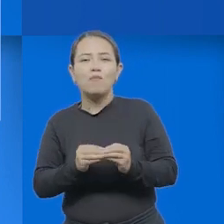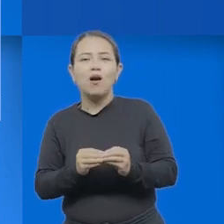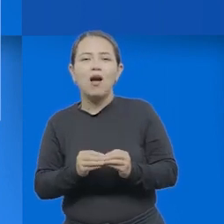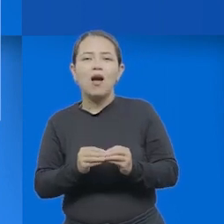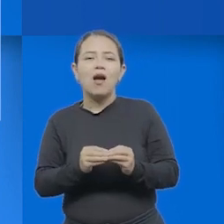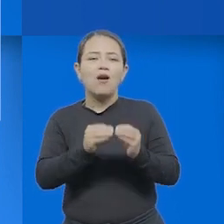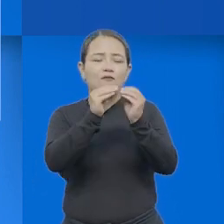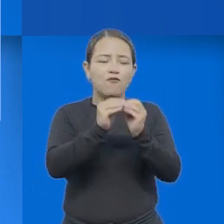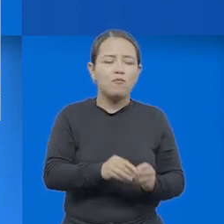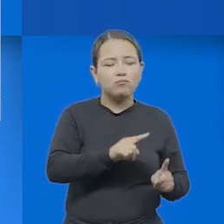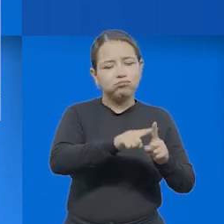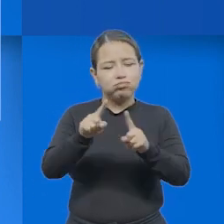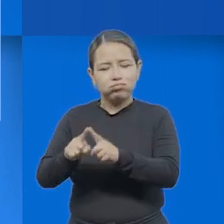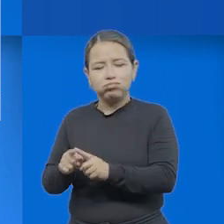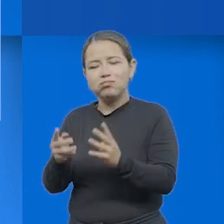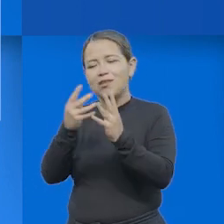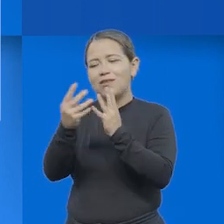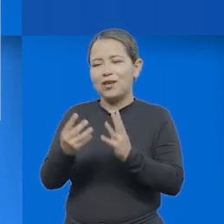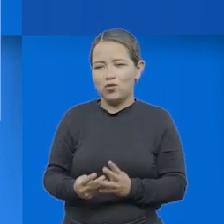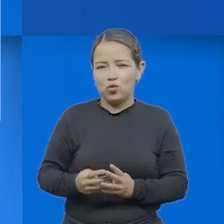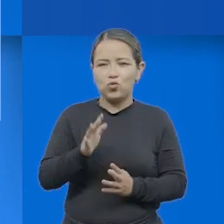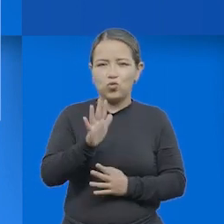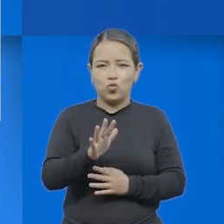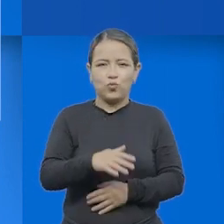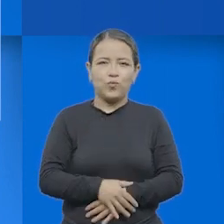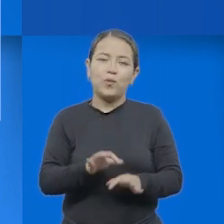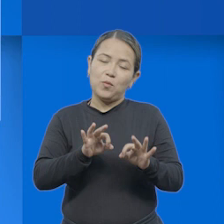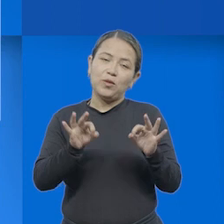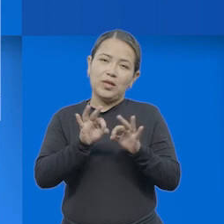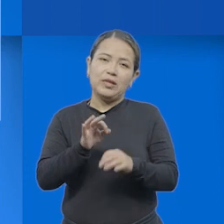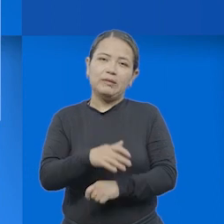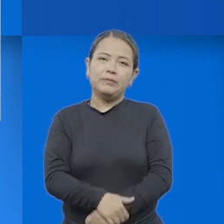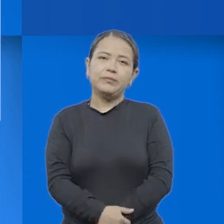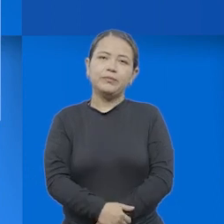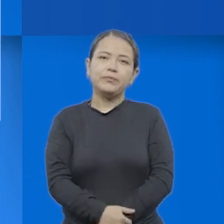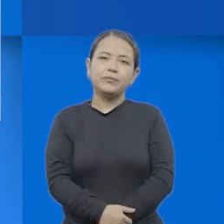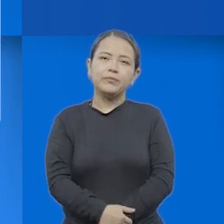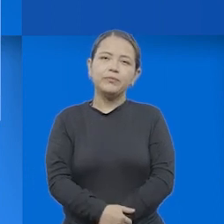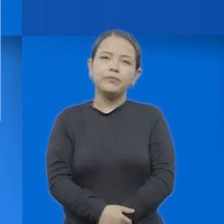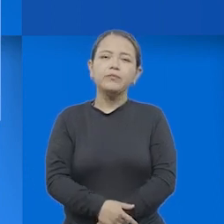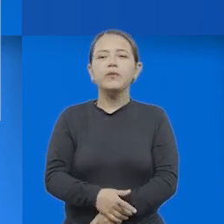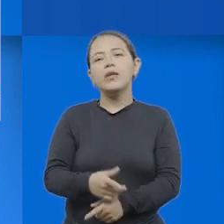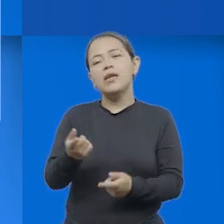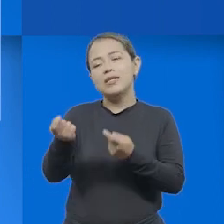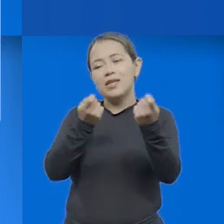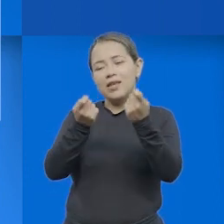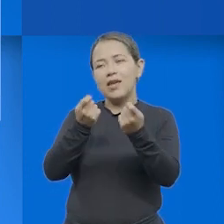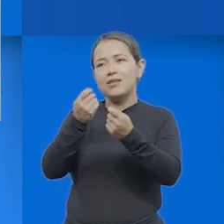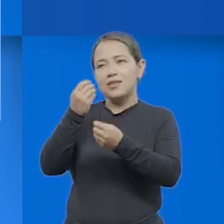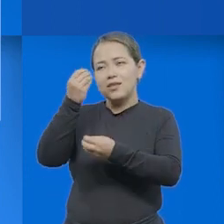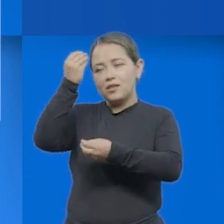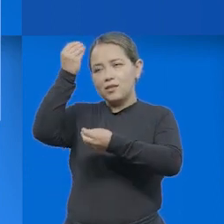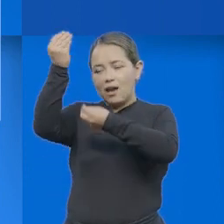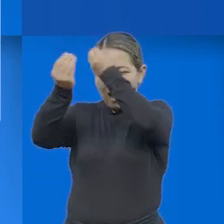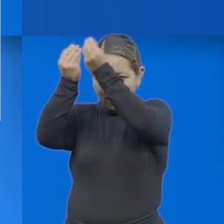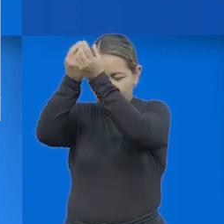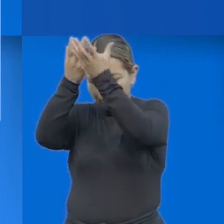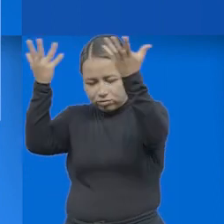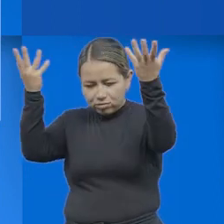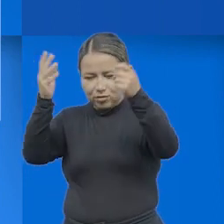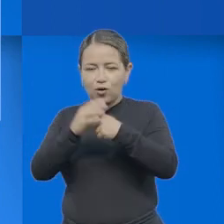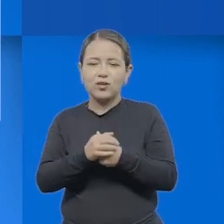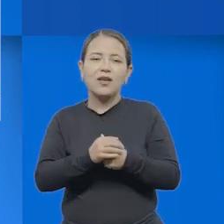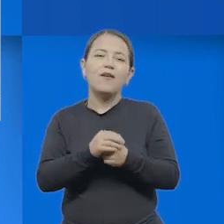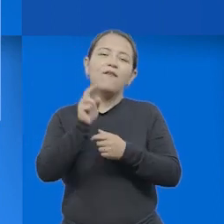esta multimodalidad del texto que se esté utilizando, y la tipología textual también. En las estrategias de creación, nuevas